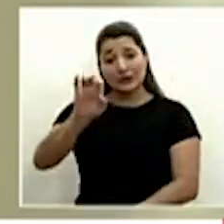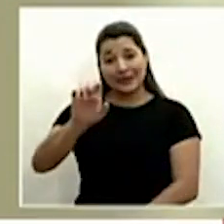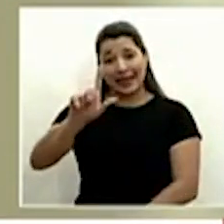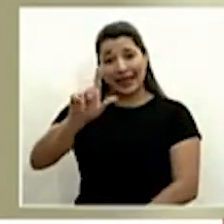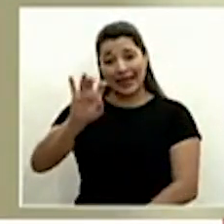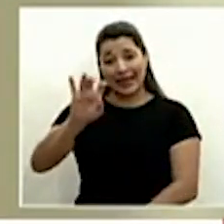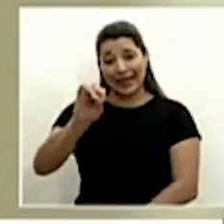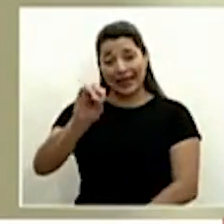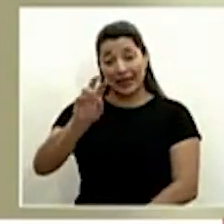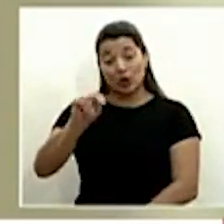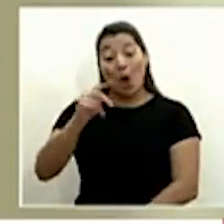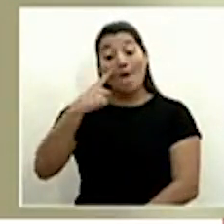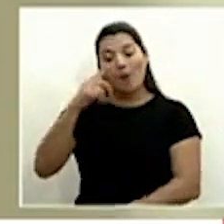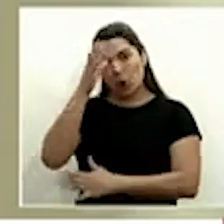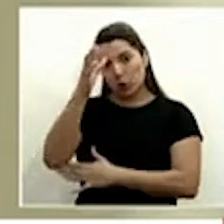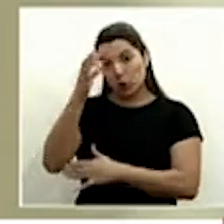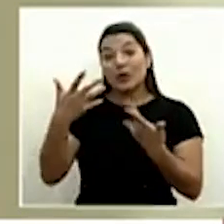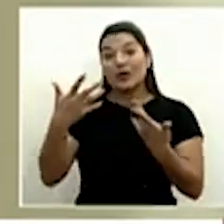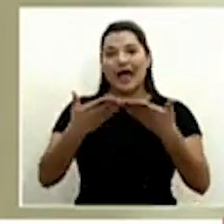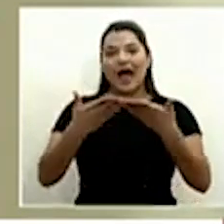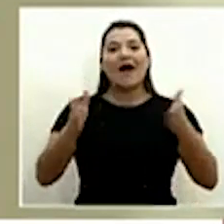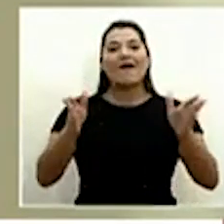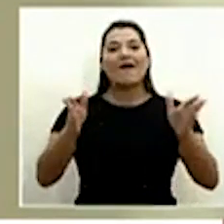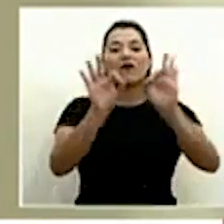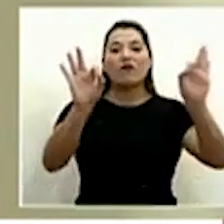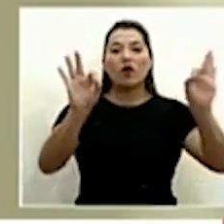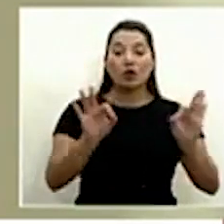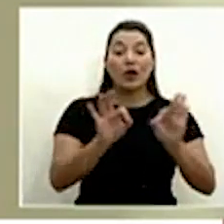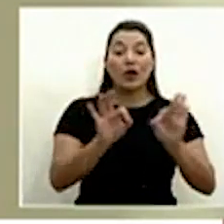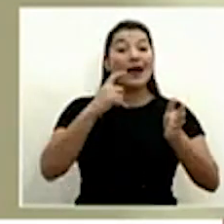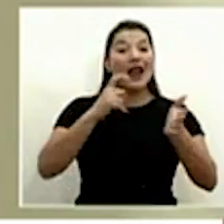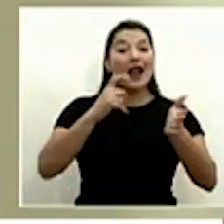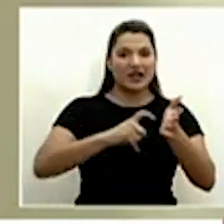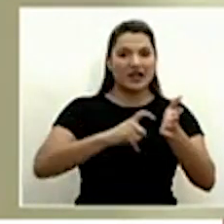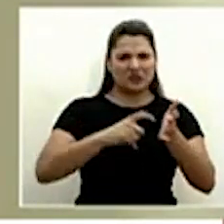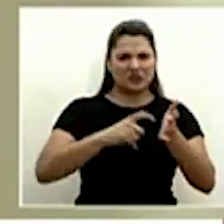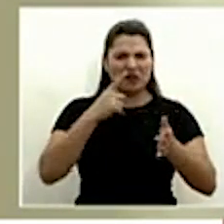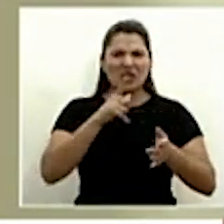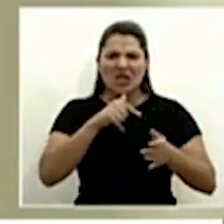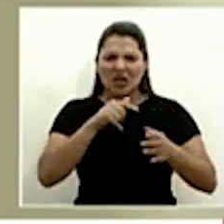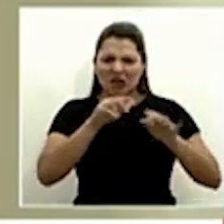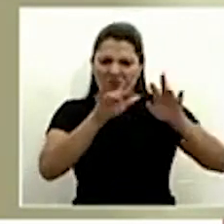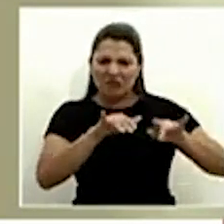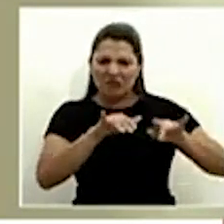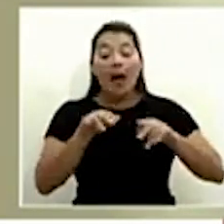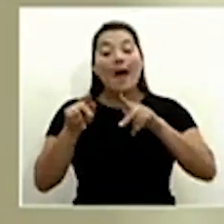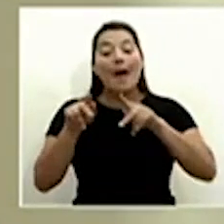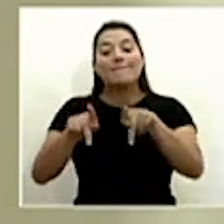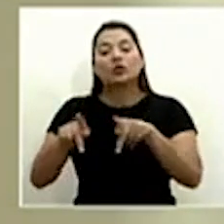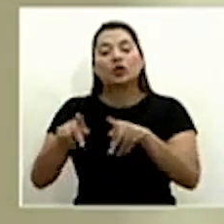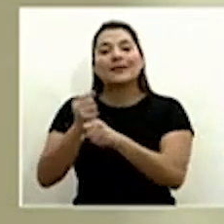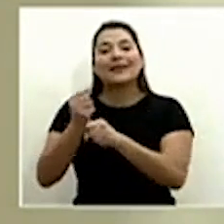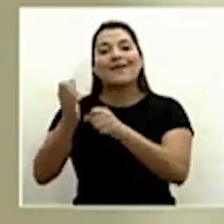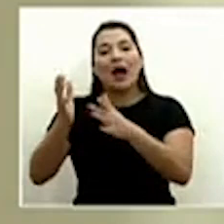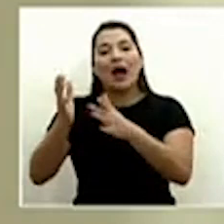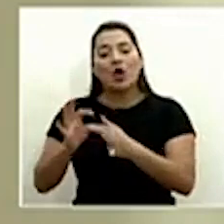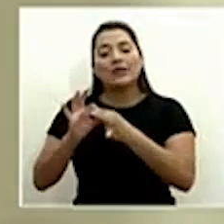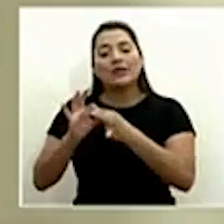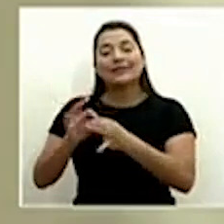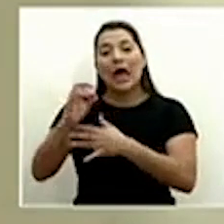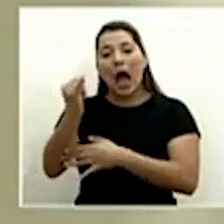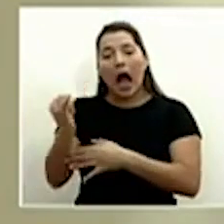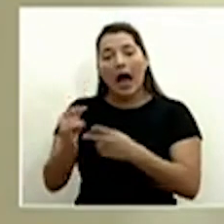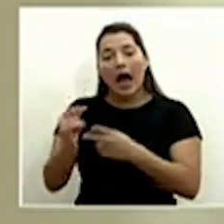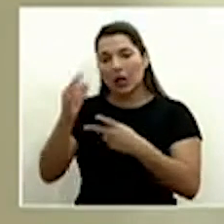el formulario de registro para las personas trabajadoras del arte y la cultura que están en una situación de